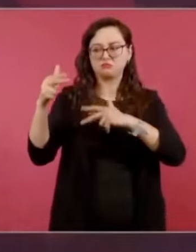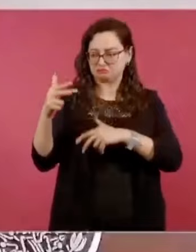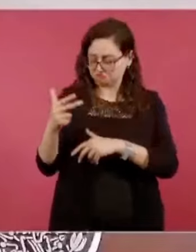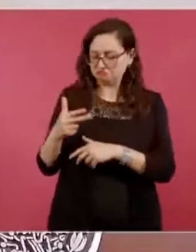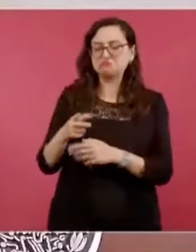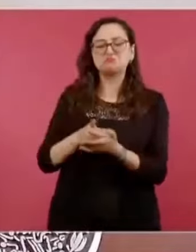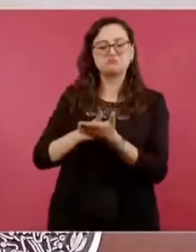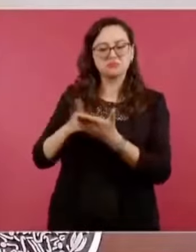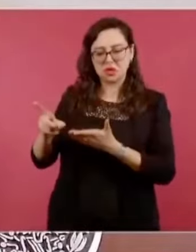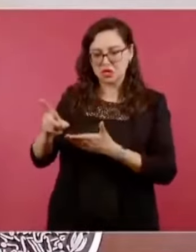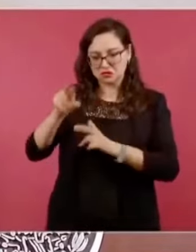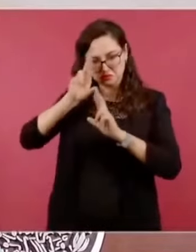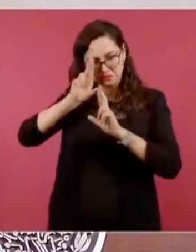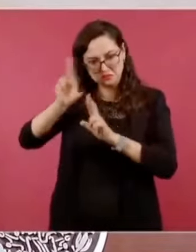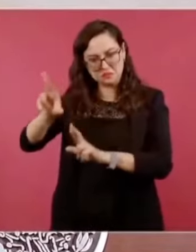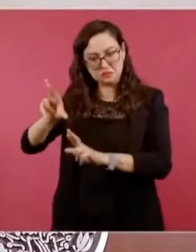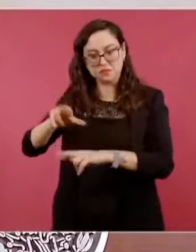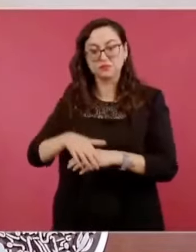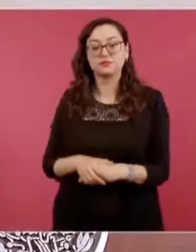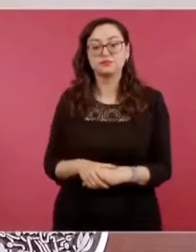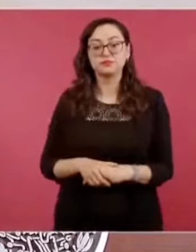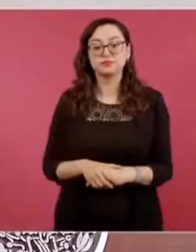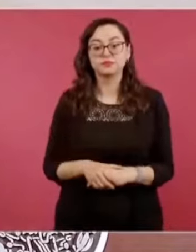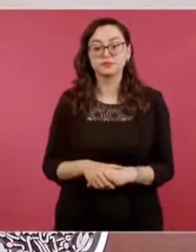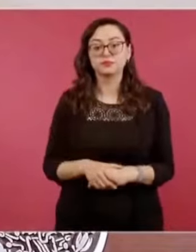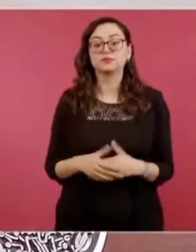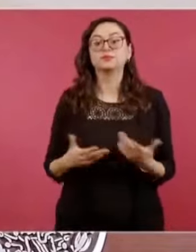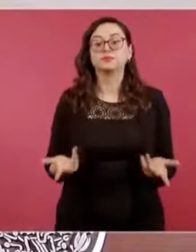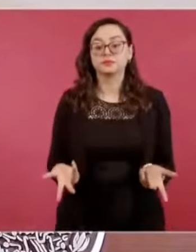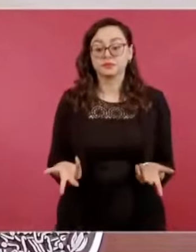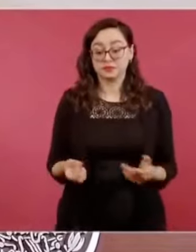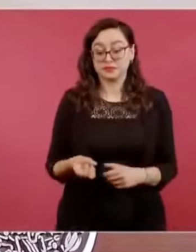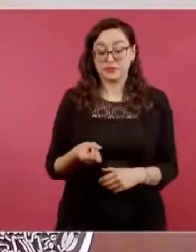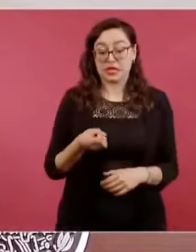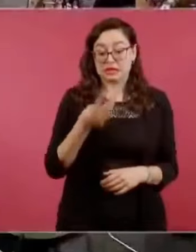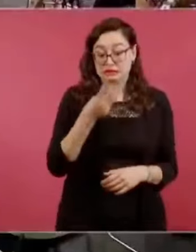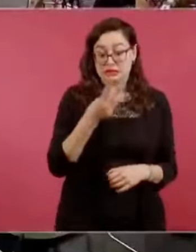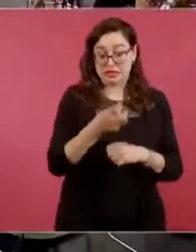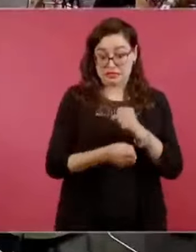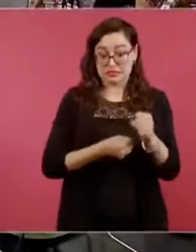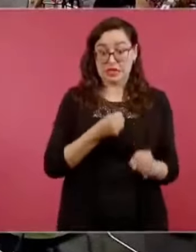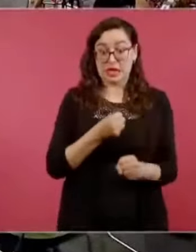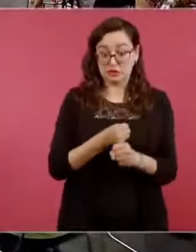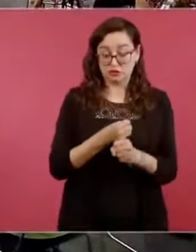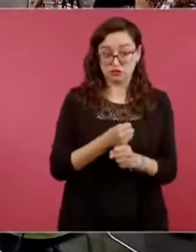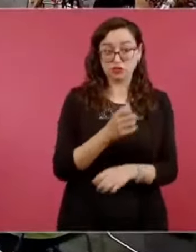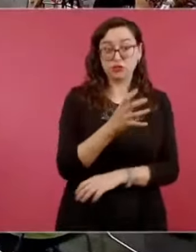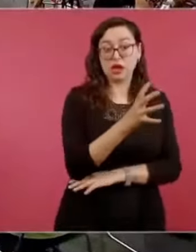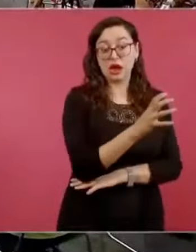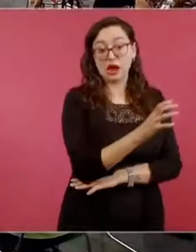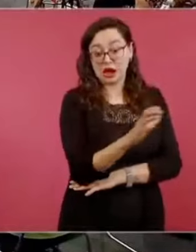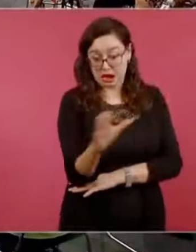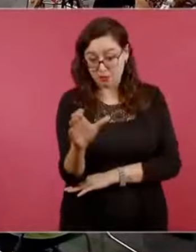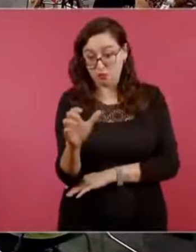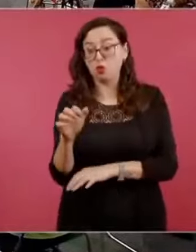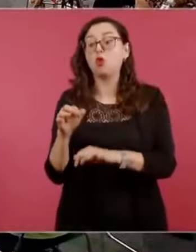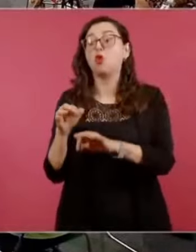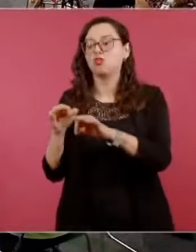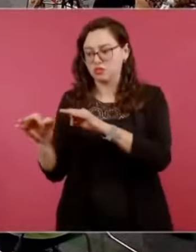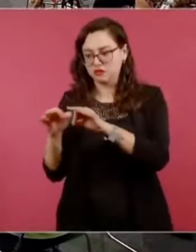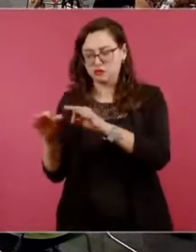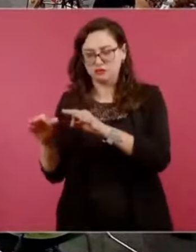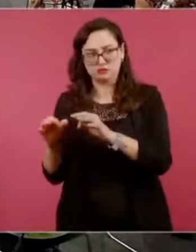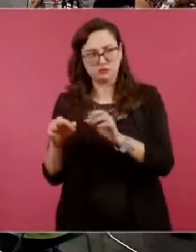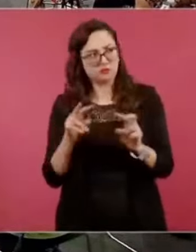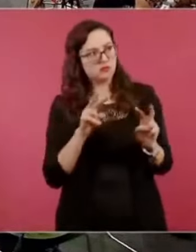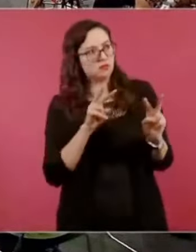Para mediados del sexenio campesinos y obreros identificaban a Cárdenas como el defensor